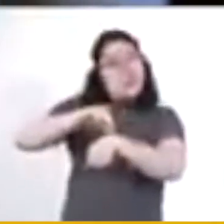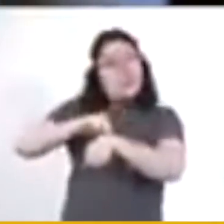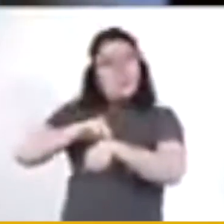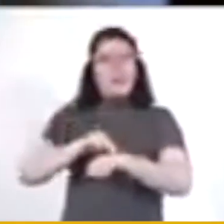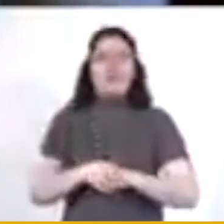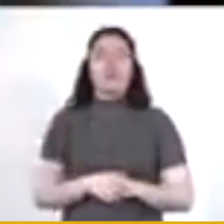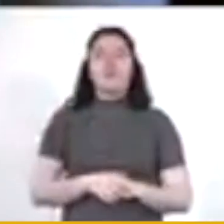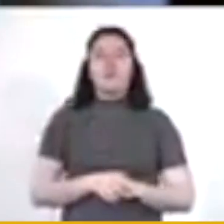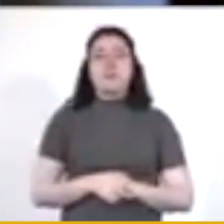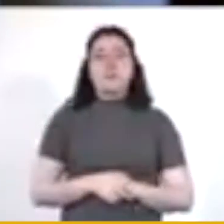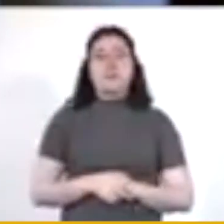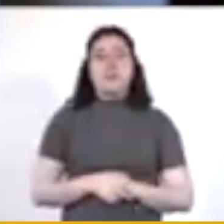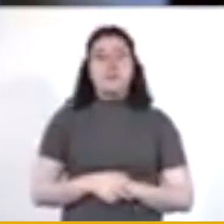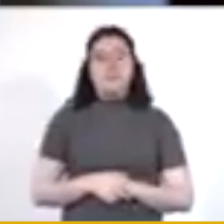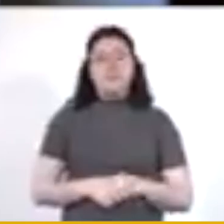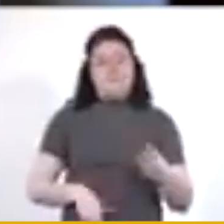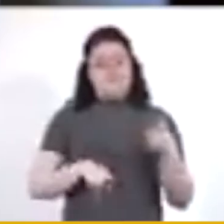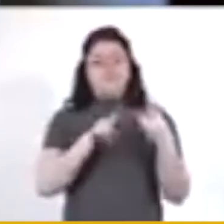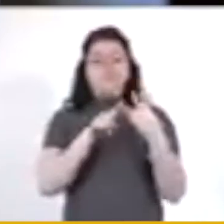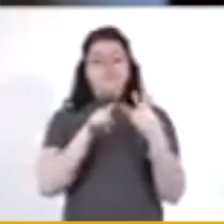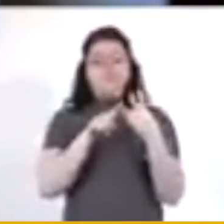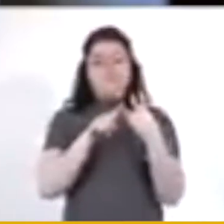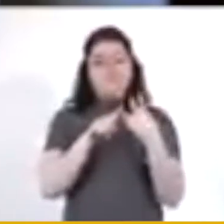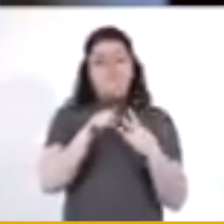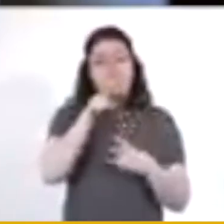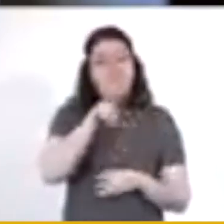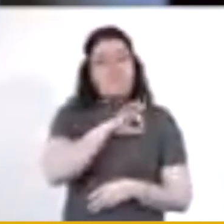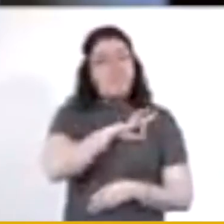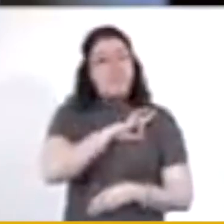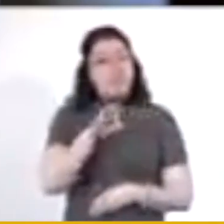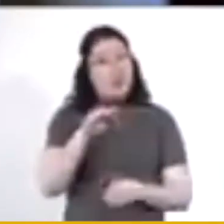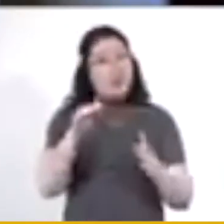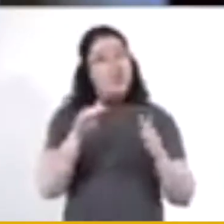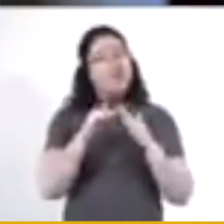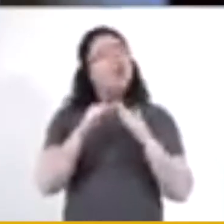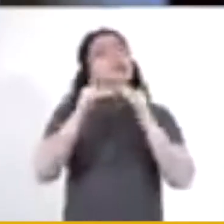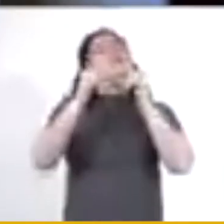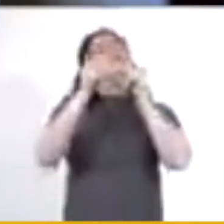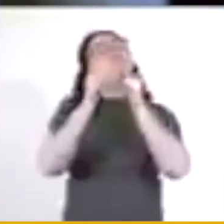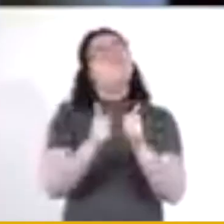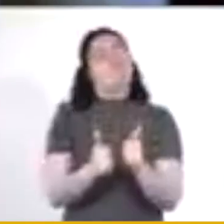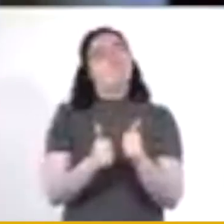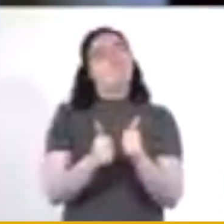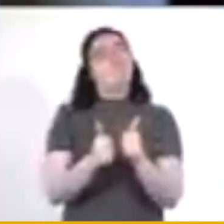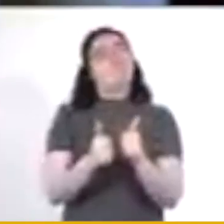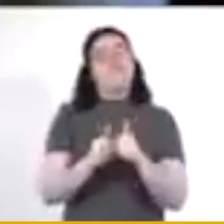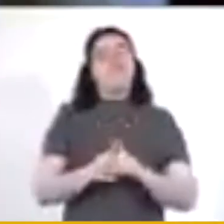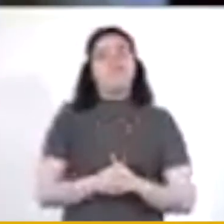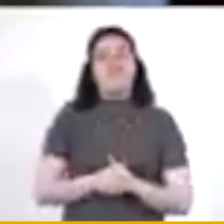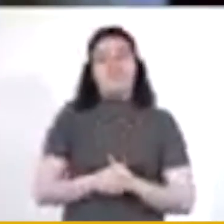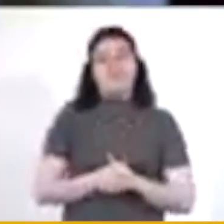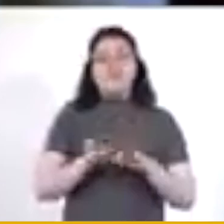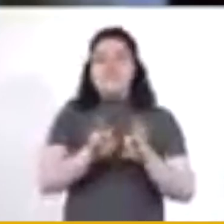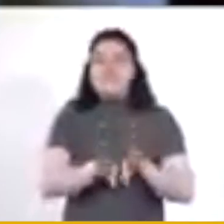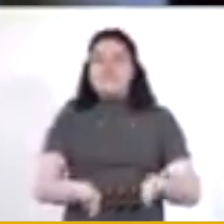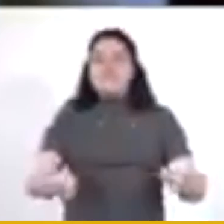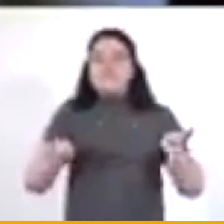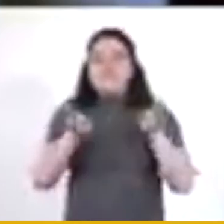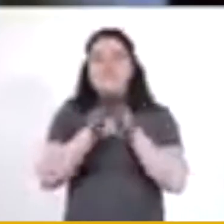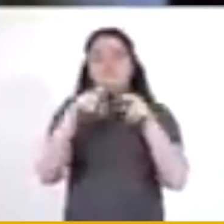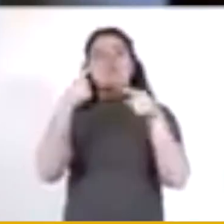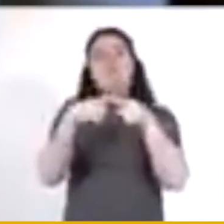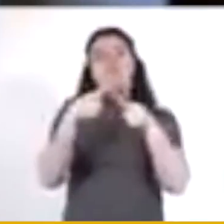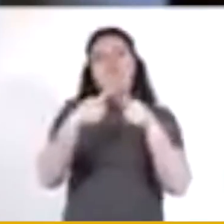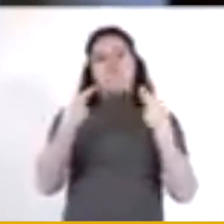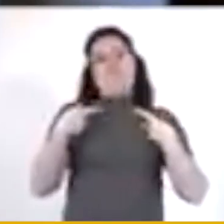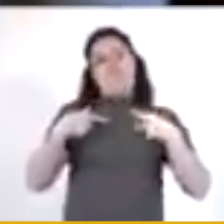médico personalizado. Tres, si puedes, quédate en casa el mayor tiempo posible. Sobre todo,